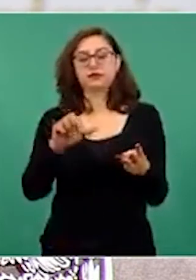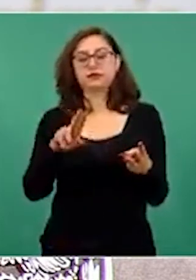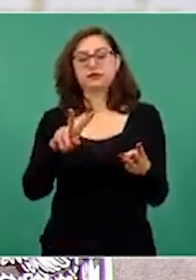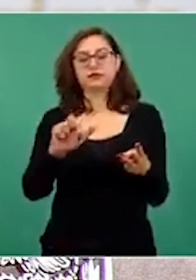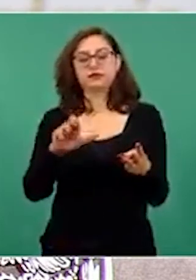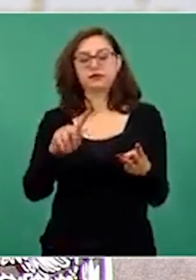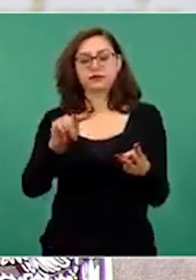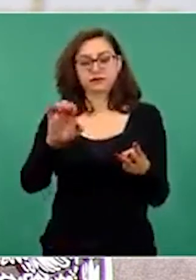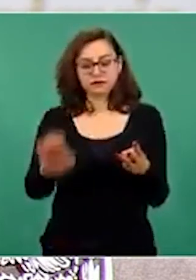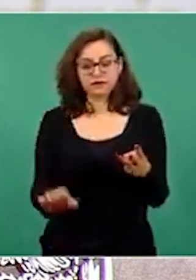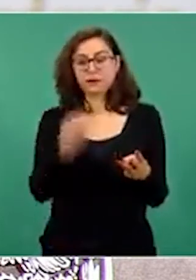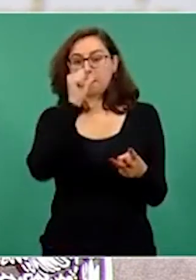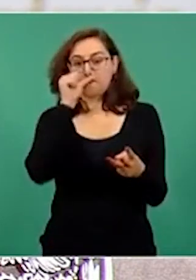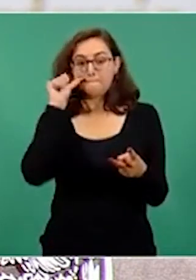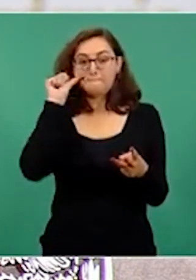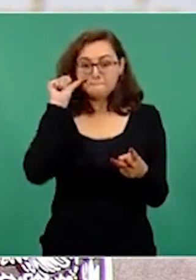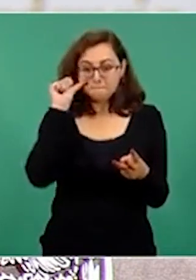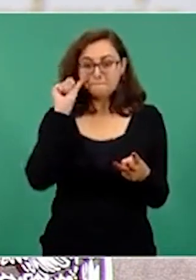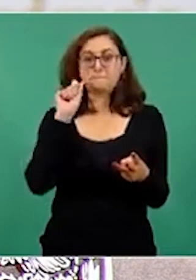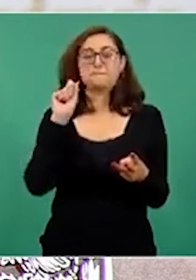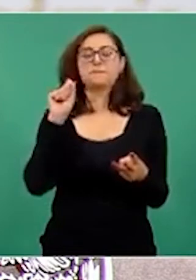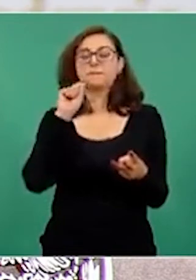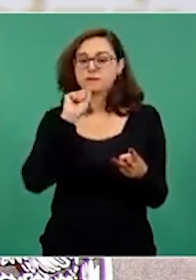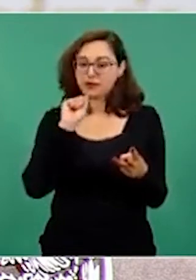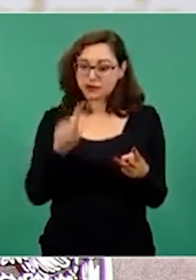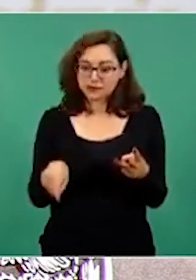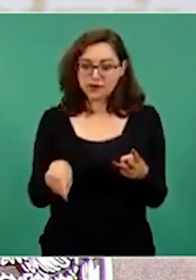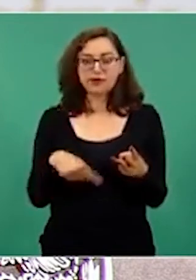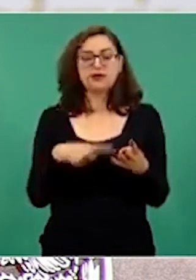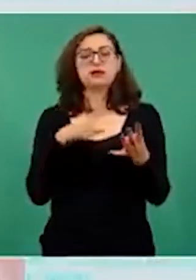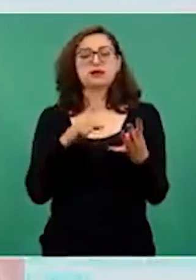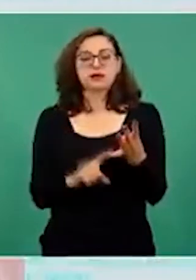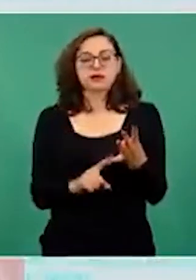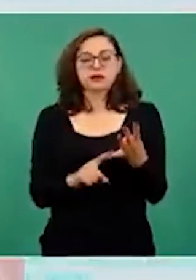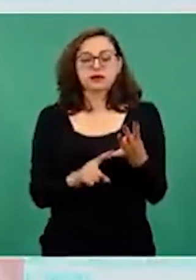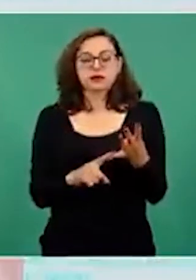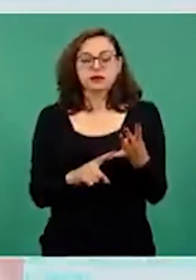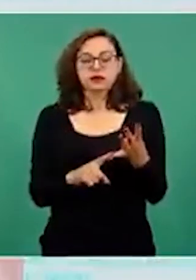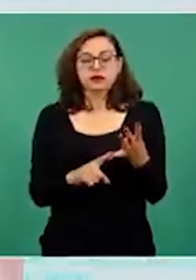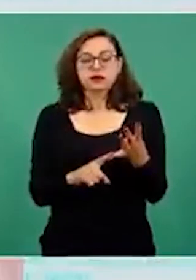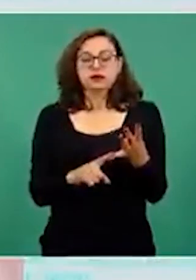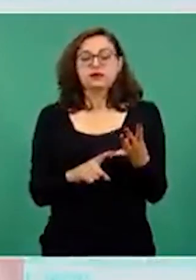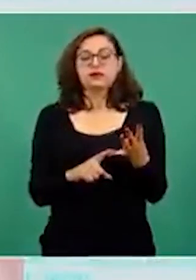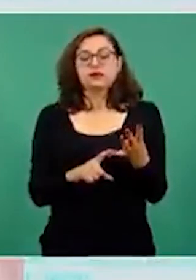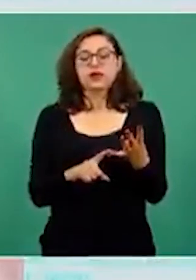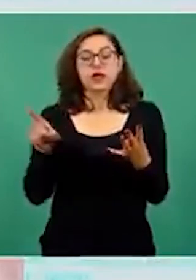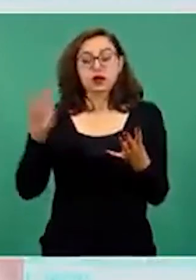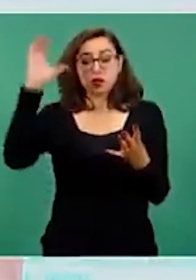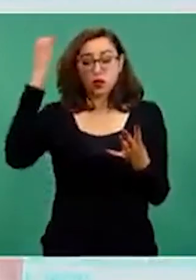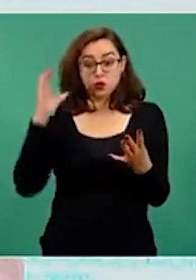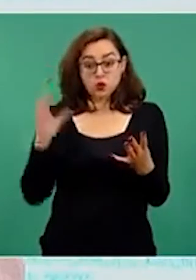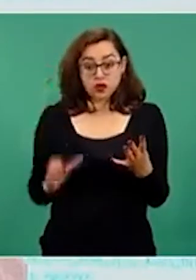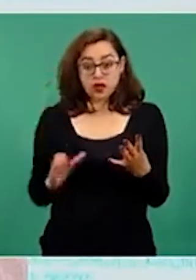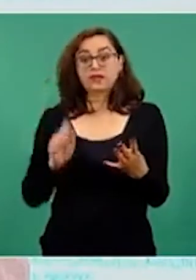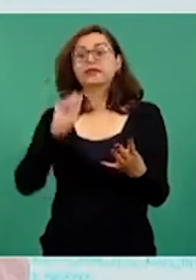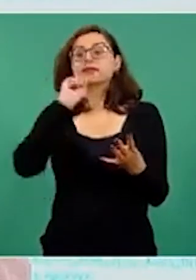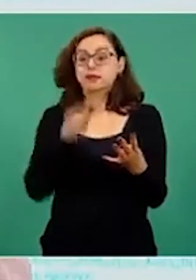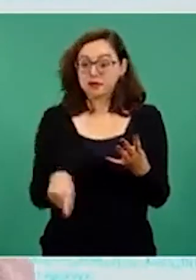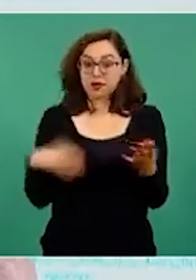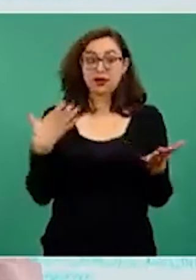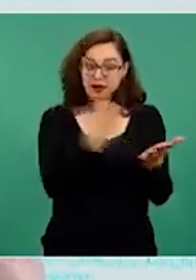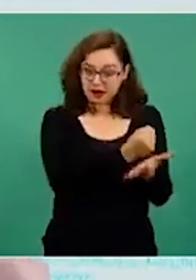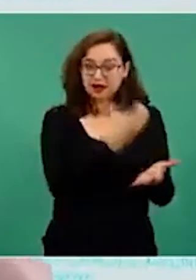poniente de la Benito Juárez, que se vendió en Querétaro, y a la casa en Culiacán, Sinaloa, que se vendió en Guadalajara,